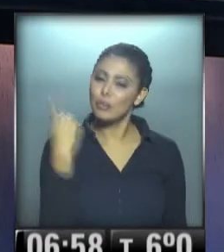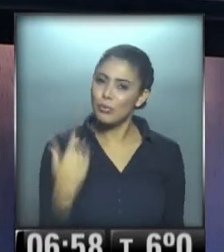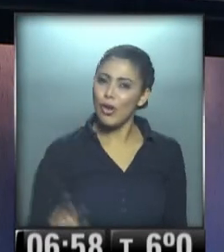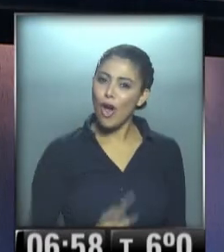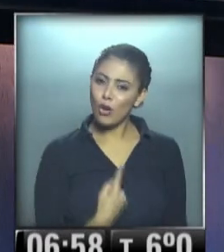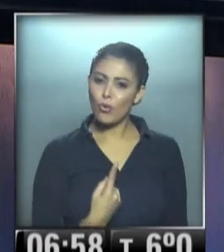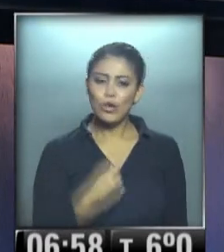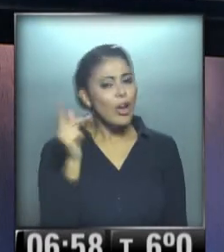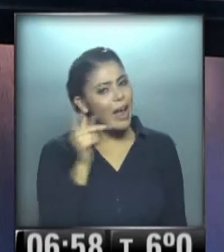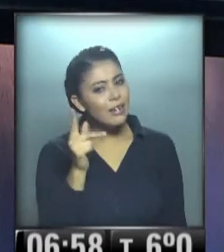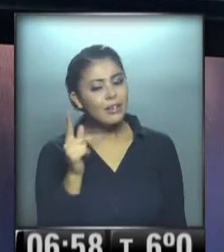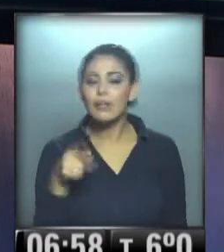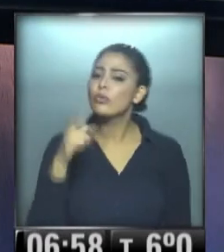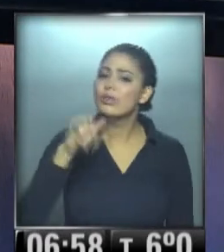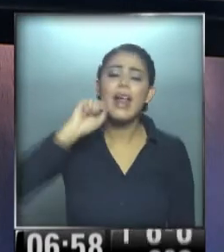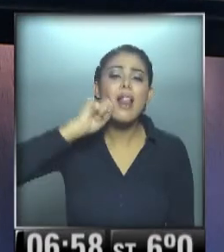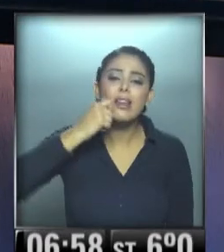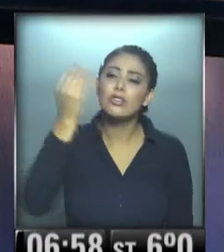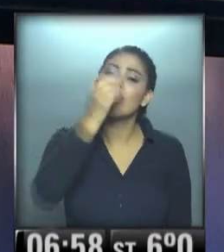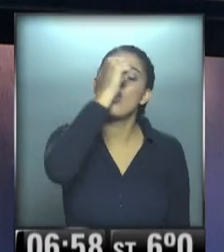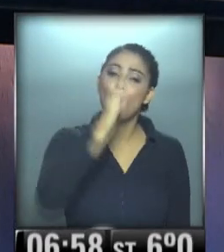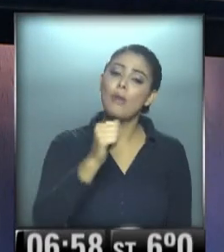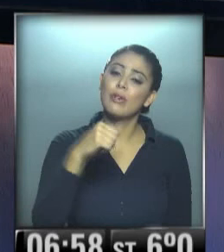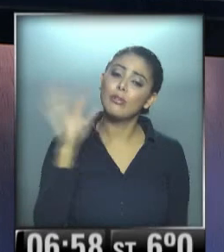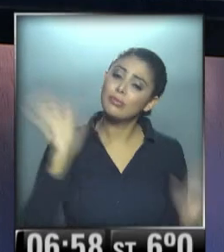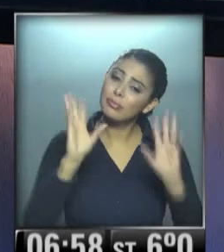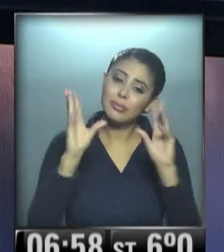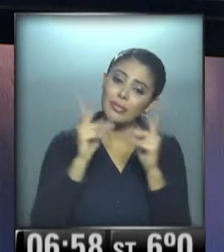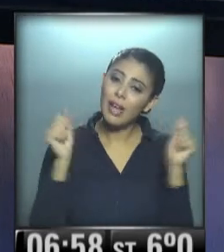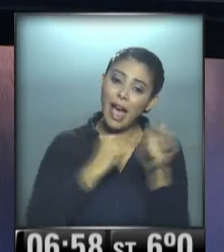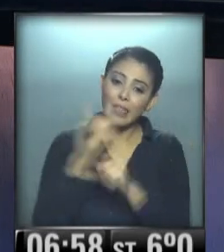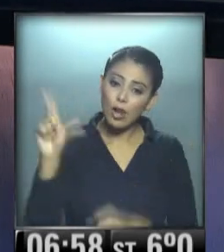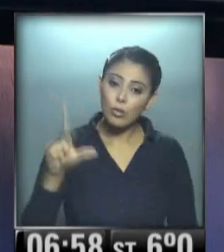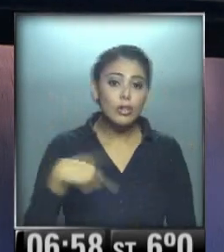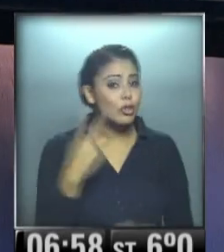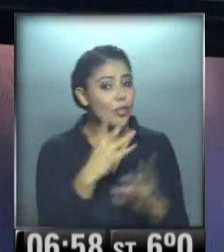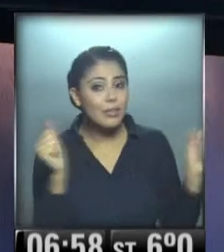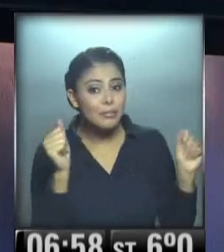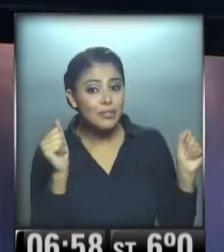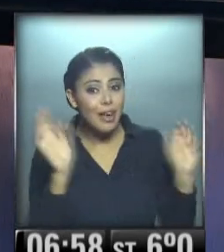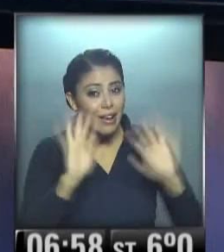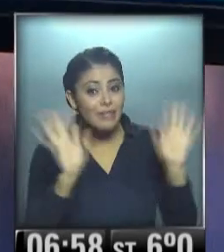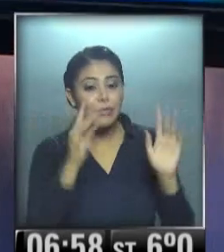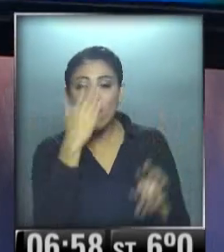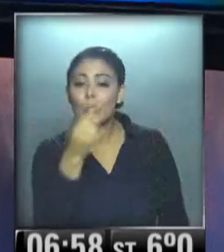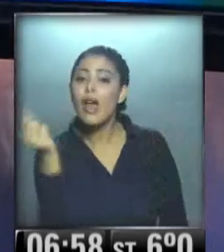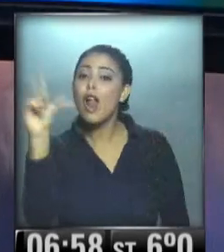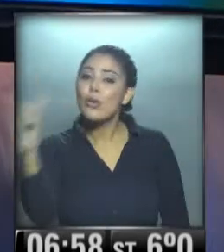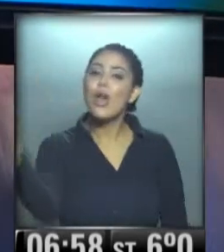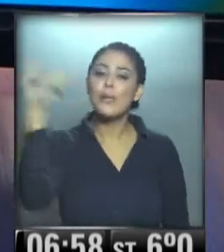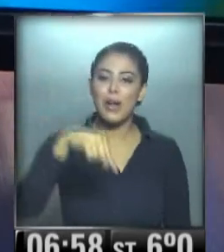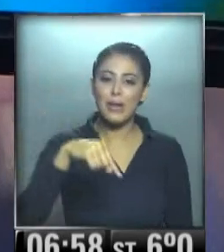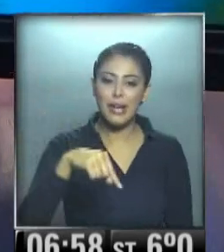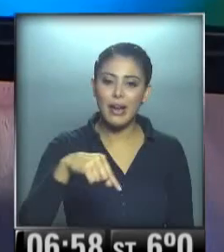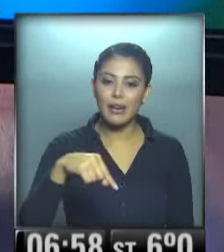orgullosos. ¡Tari! Que tengan un lindísimo fin de semana. Nos vamos, Nadia, hasta el lunes. ¡Nos vamos! ¡Volvemos el lunes!